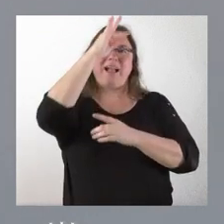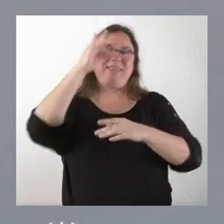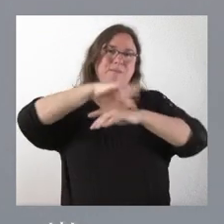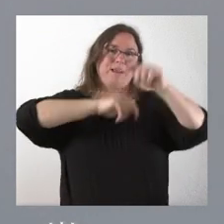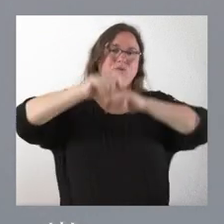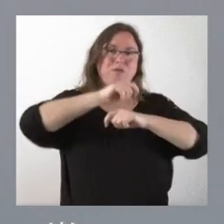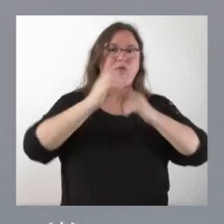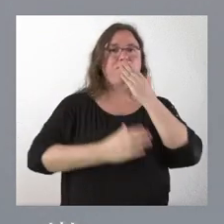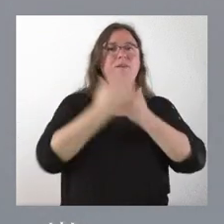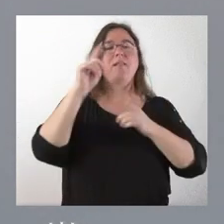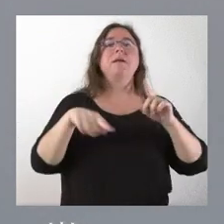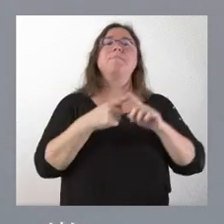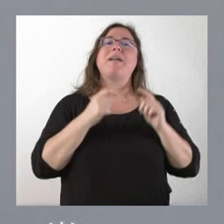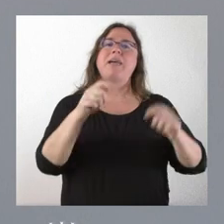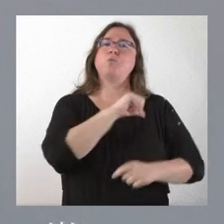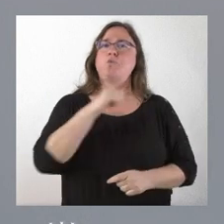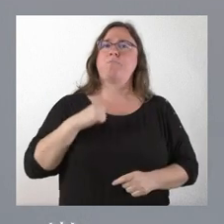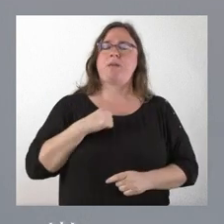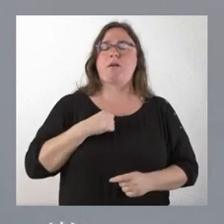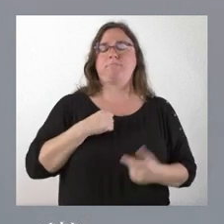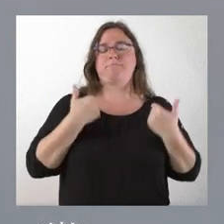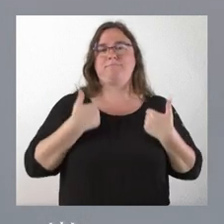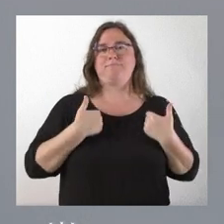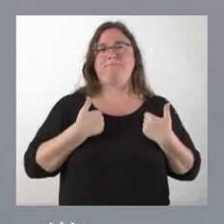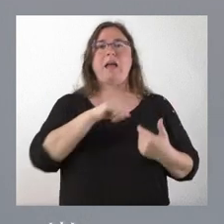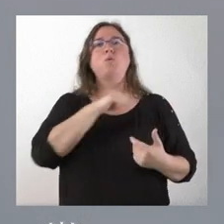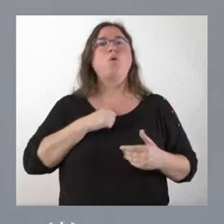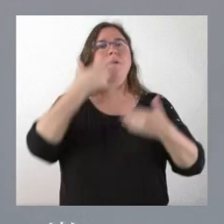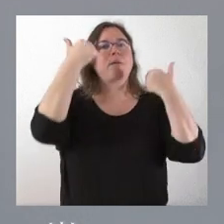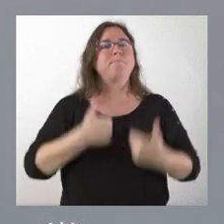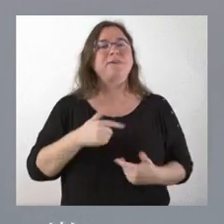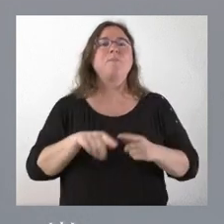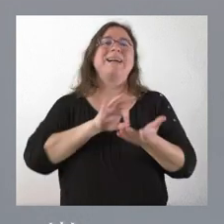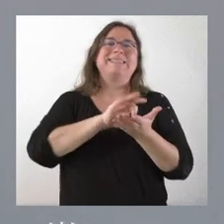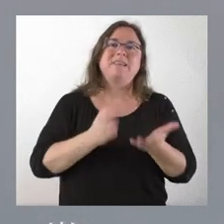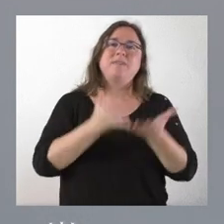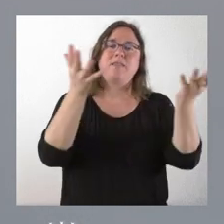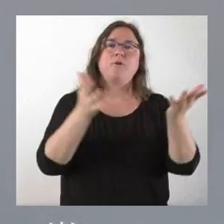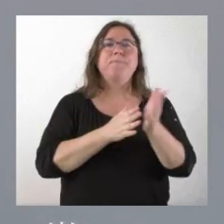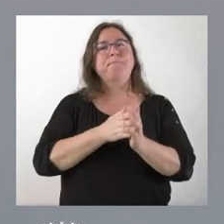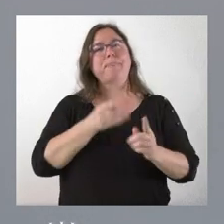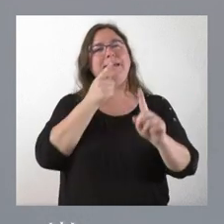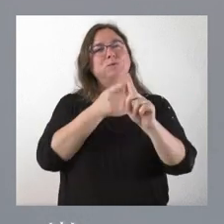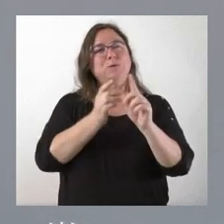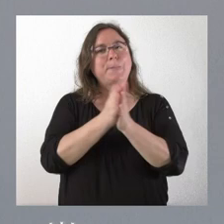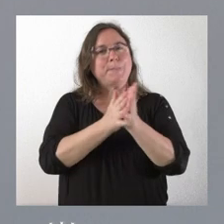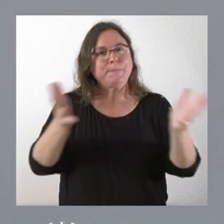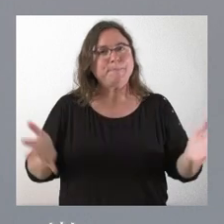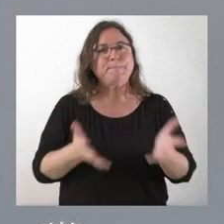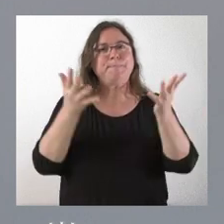prevención de la dependencia, pero también la gestión de servicios en este ámbito. Se estimula de forma